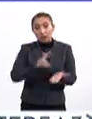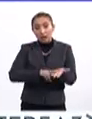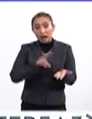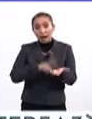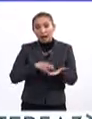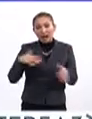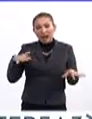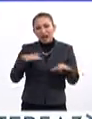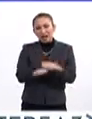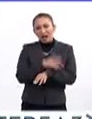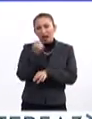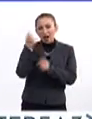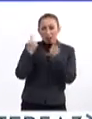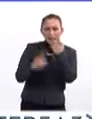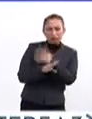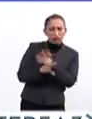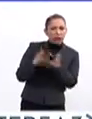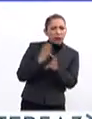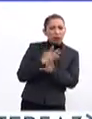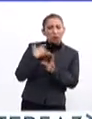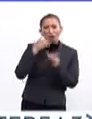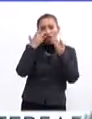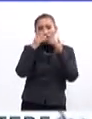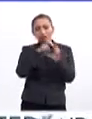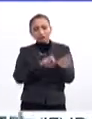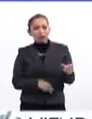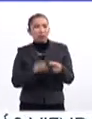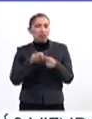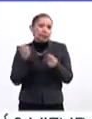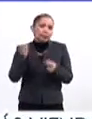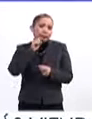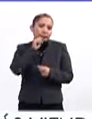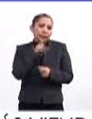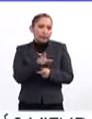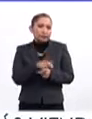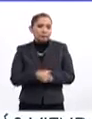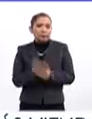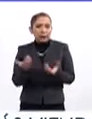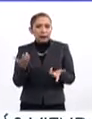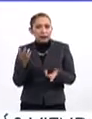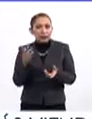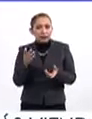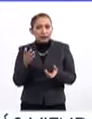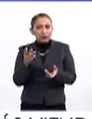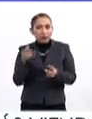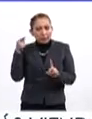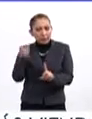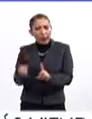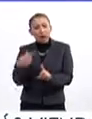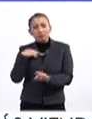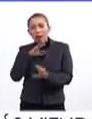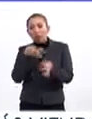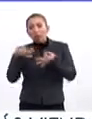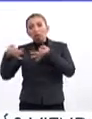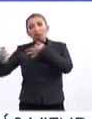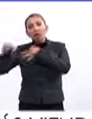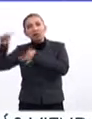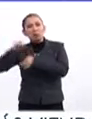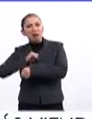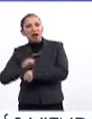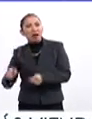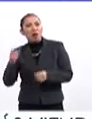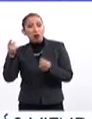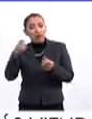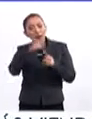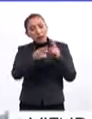revertir ciertos factores como la desviación escolar, por supuesto que se vayan a los malos pasos y que, bueno, el deporte